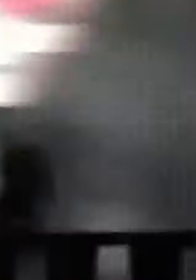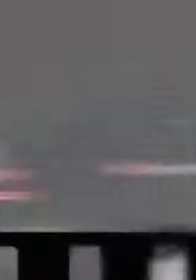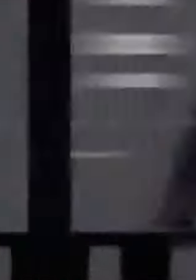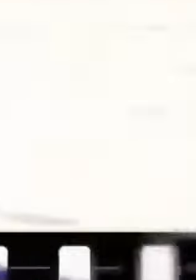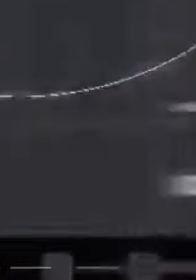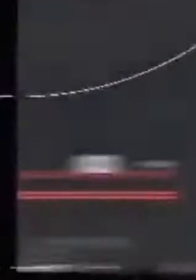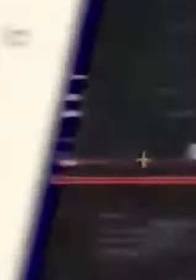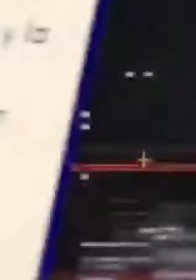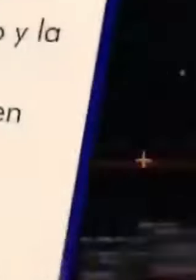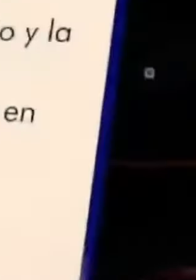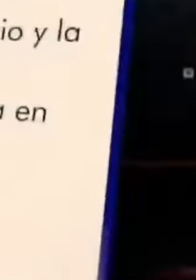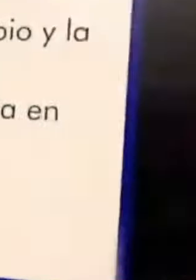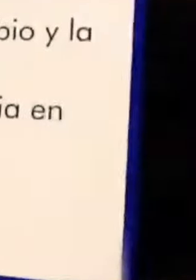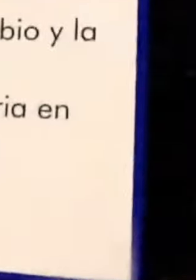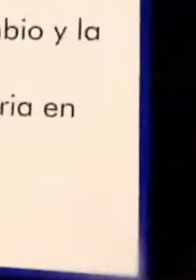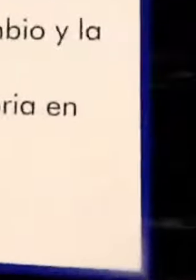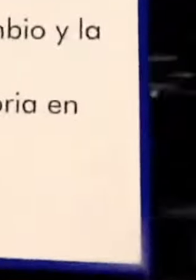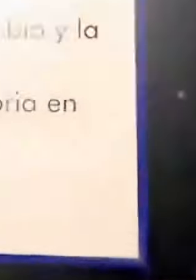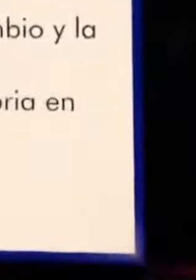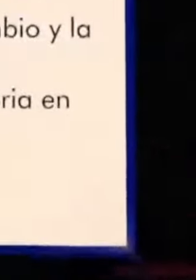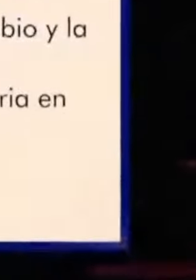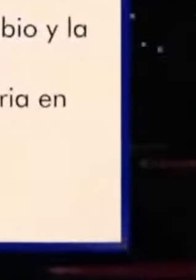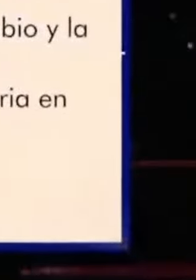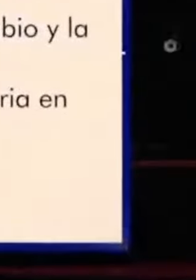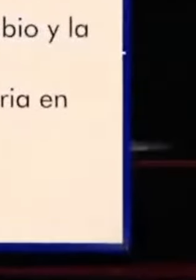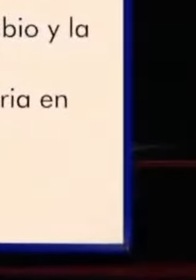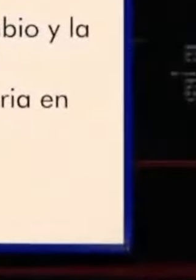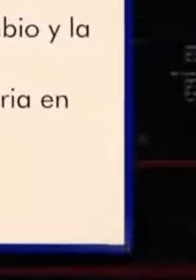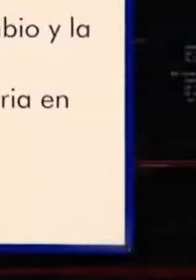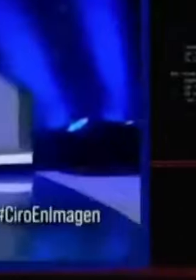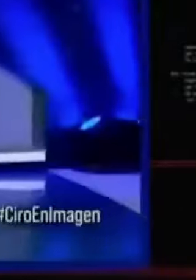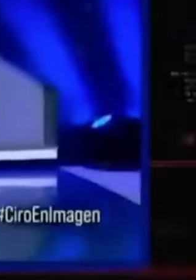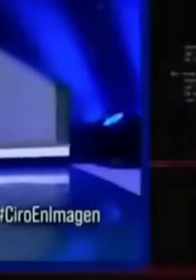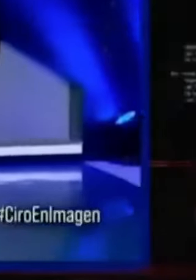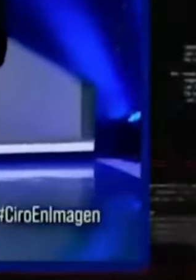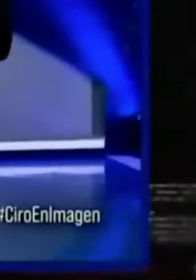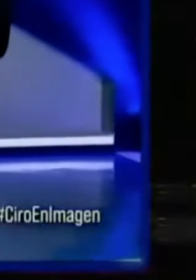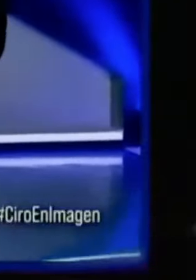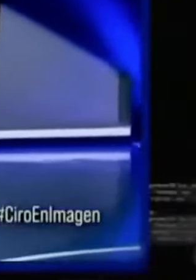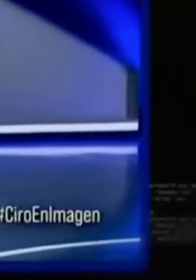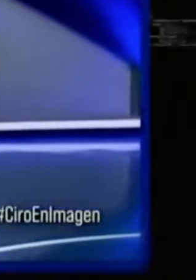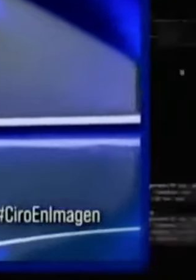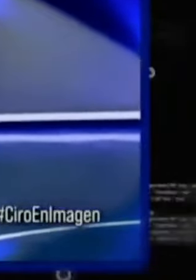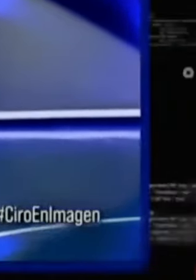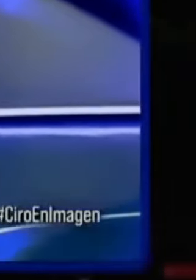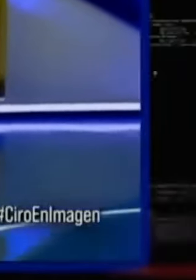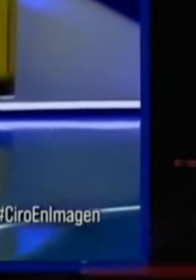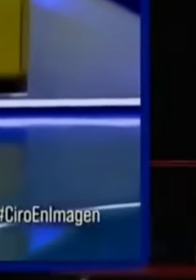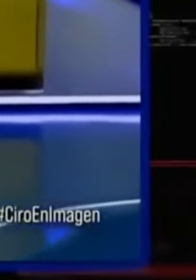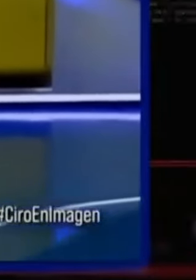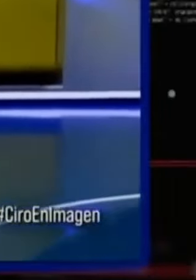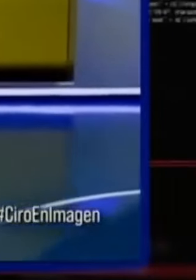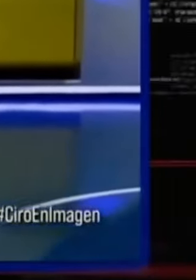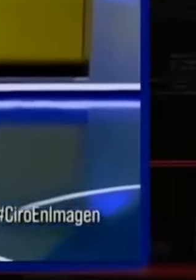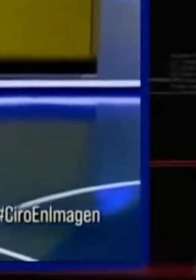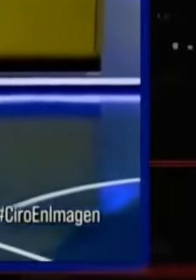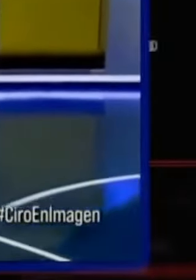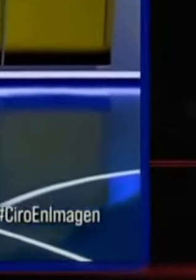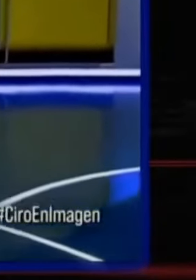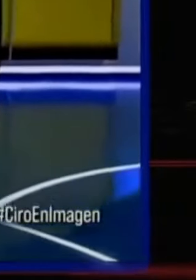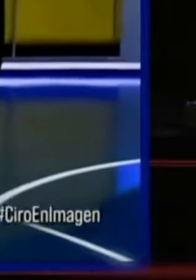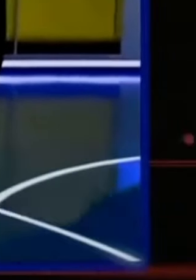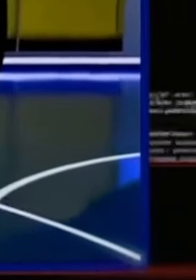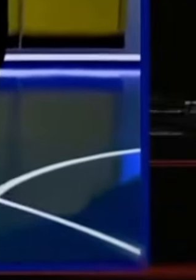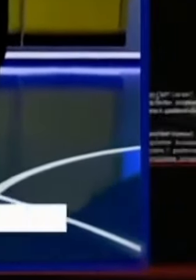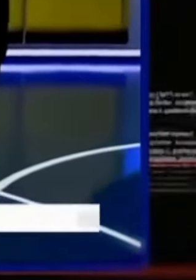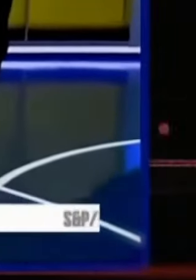el país. 1. El falso desplome del peso. Y se acabó el superpeso. La más grande caída